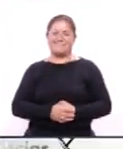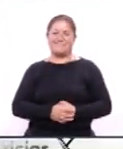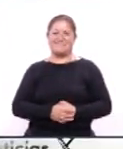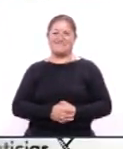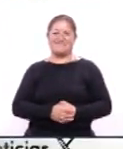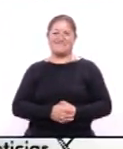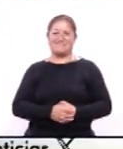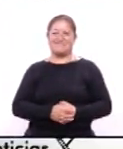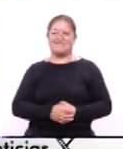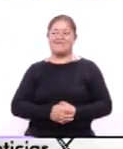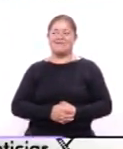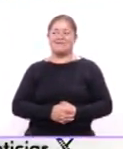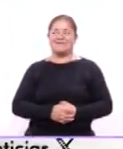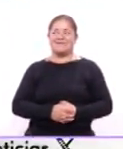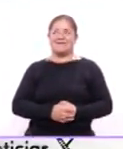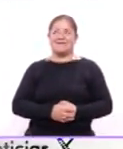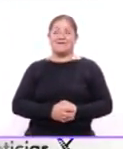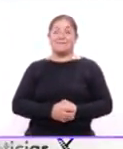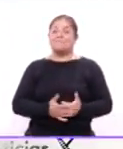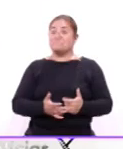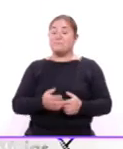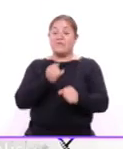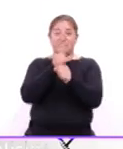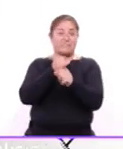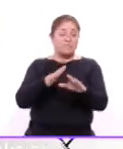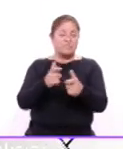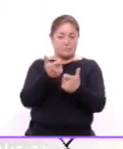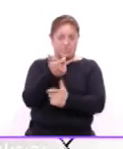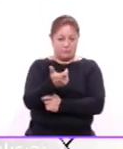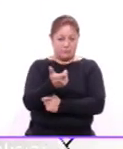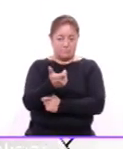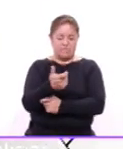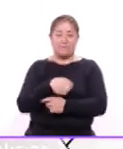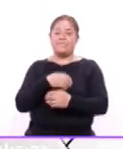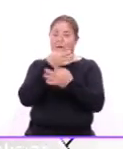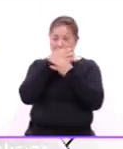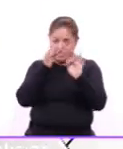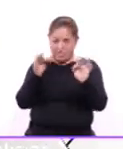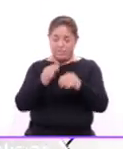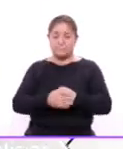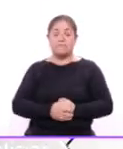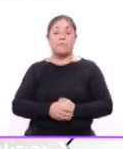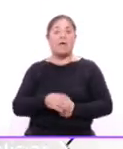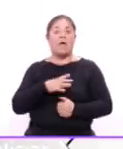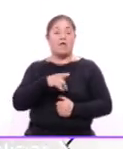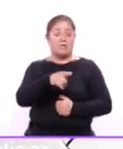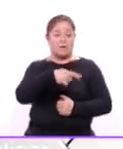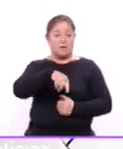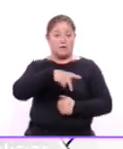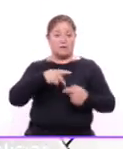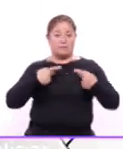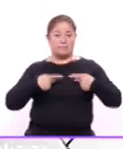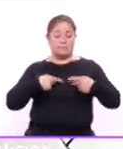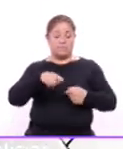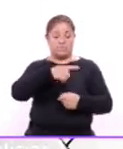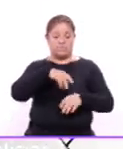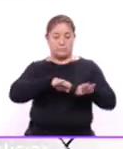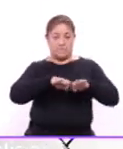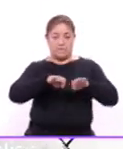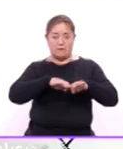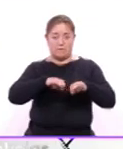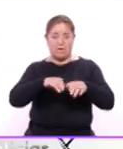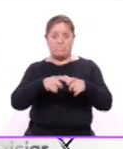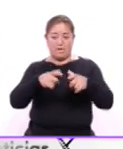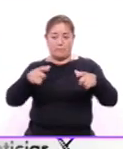Y en más información de economía, quiero comentarles que hay un incremento de la población económicamente activa